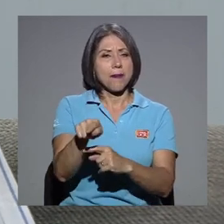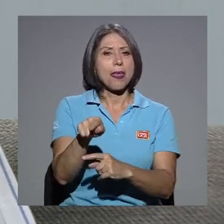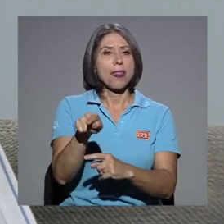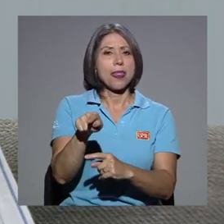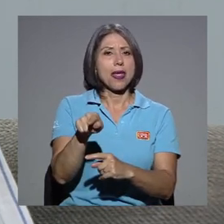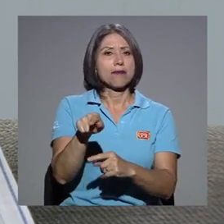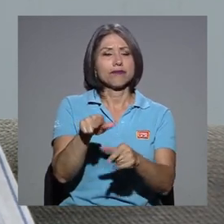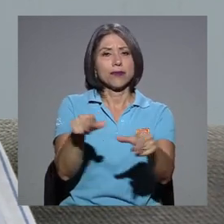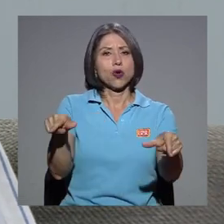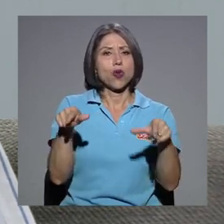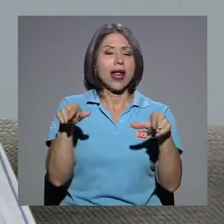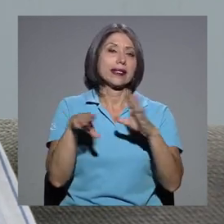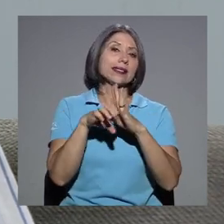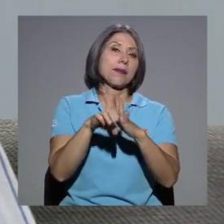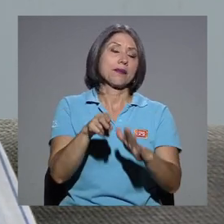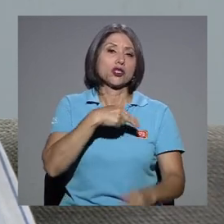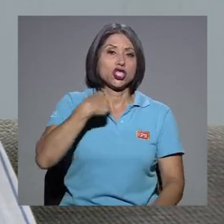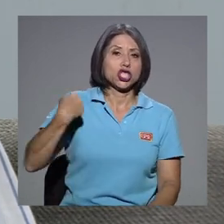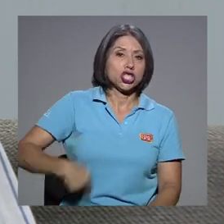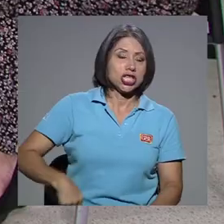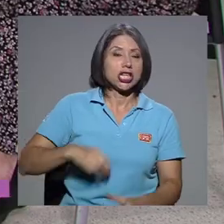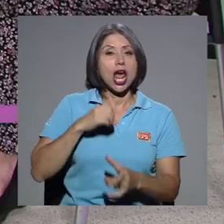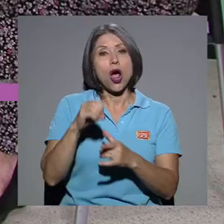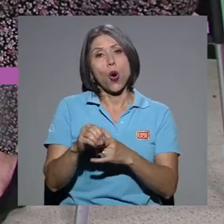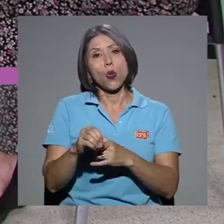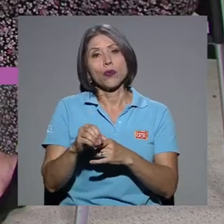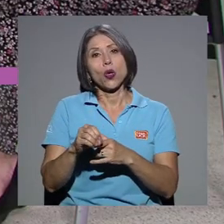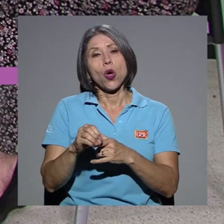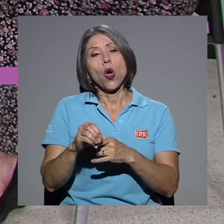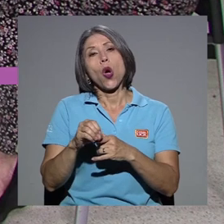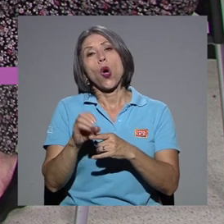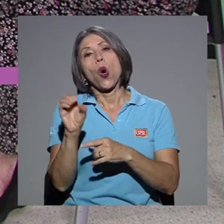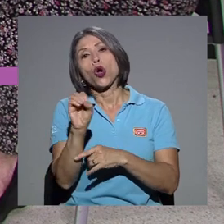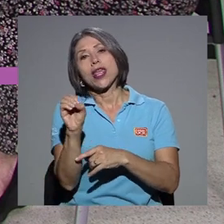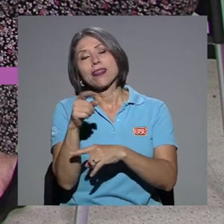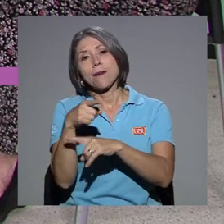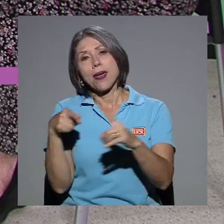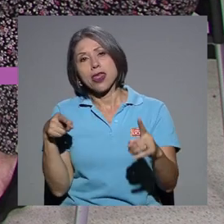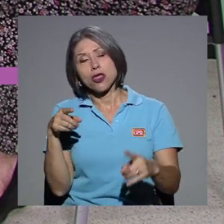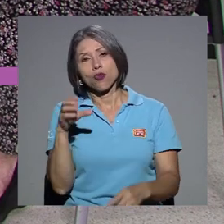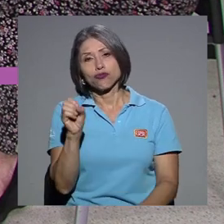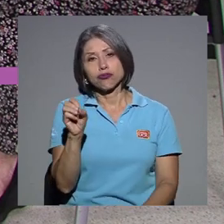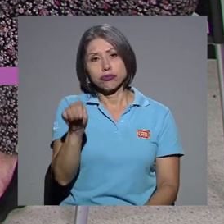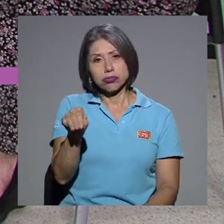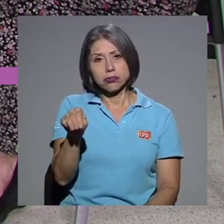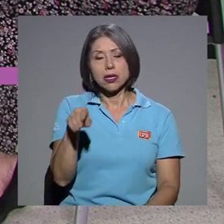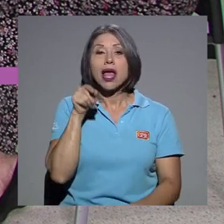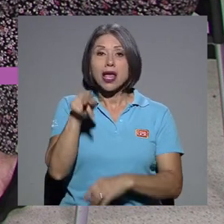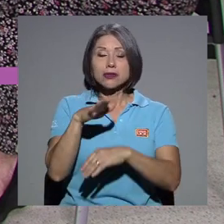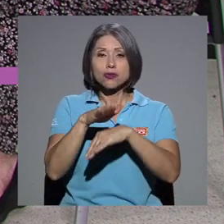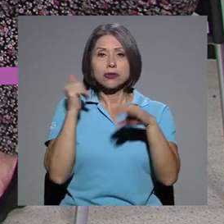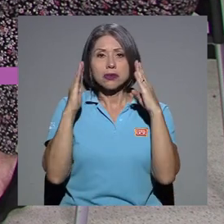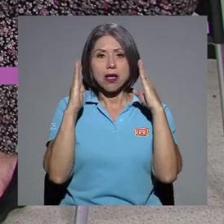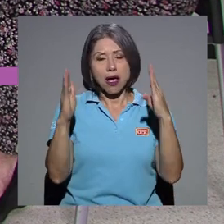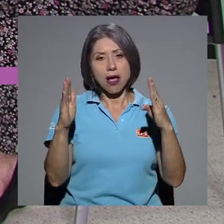o chinas o del Oriente Medio. Entonces, eso llama mucho la atención, porque